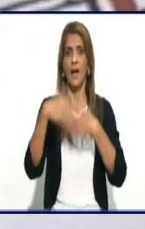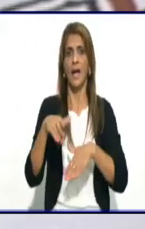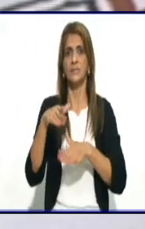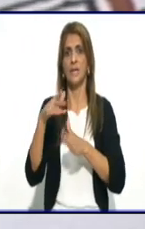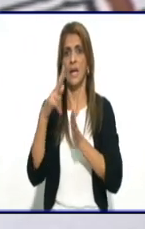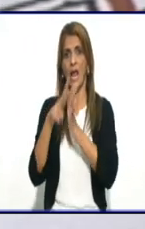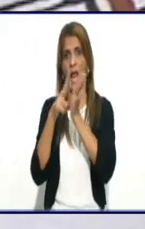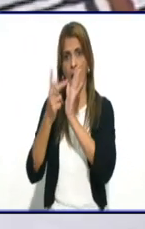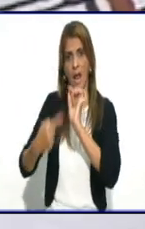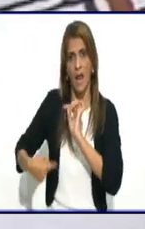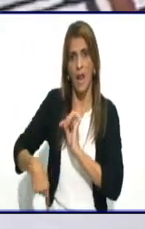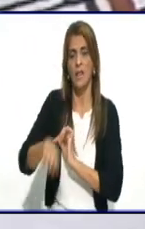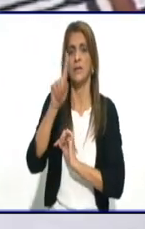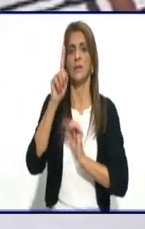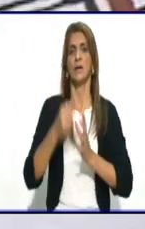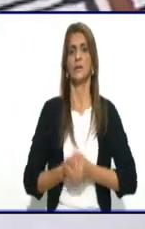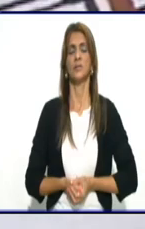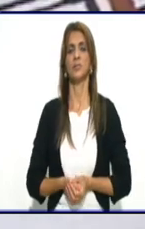Ya, perfecto.